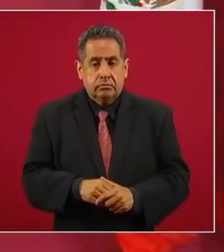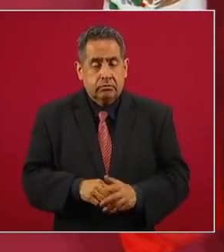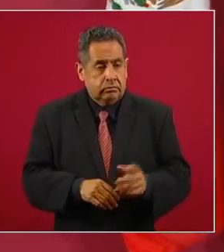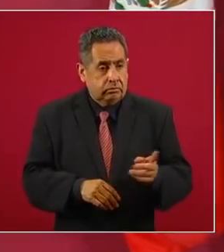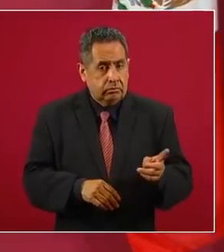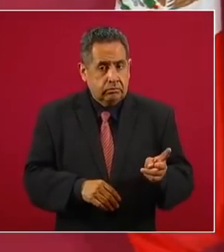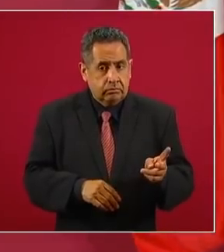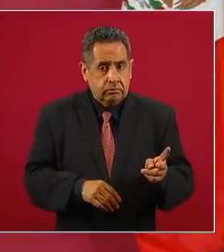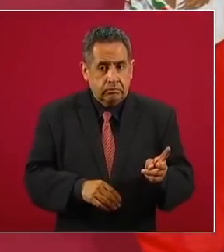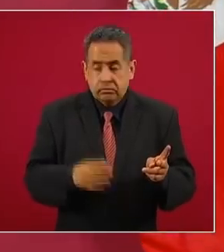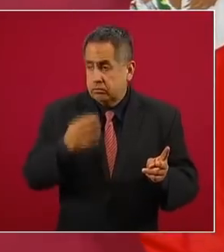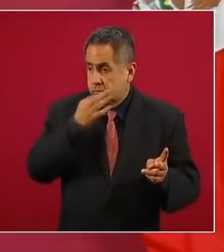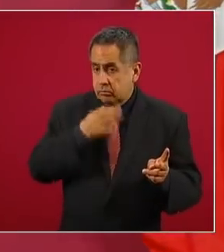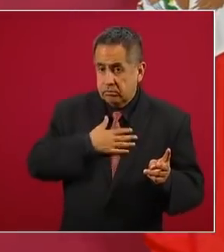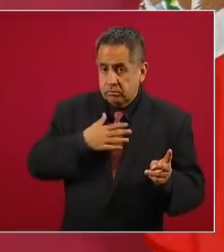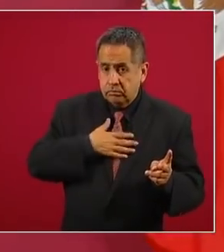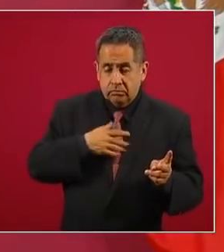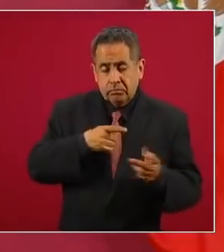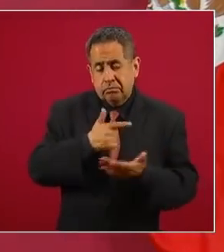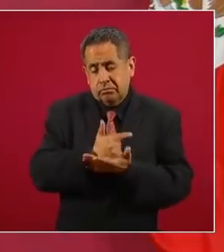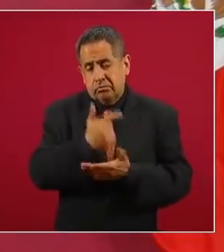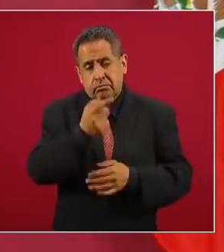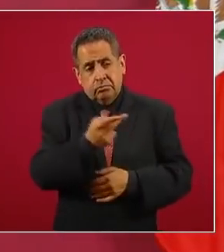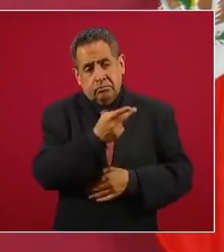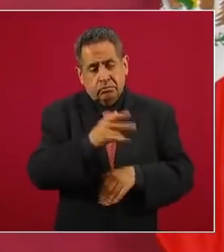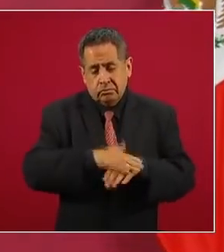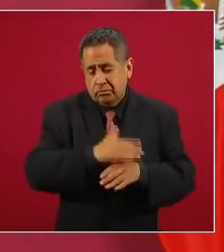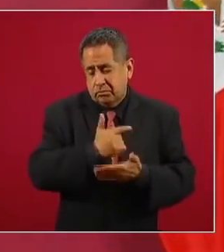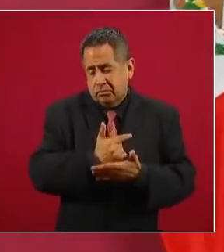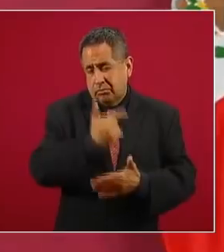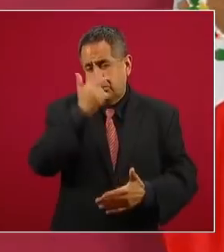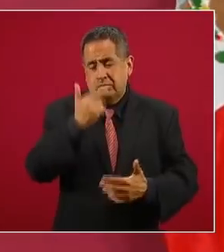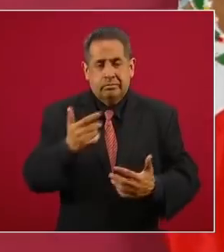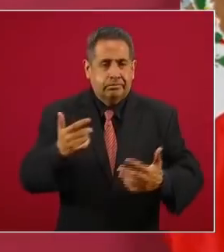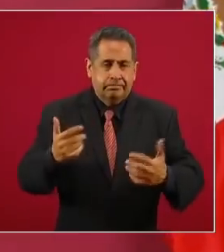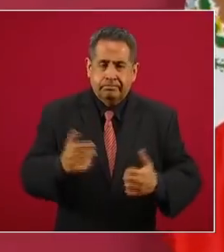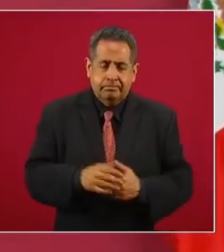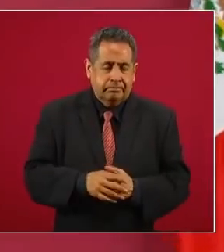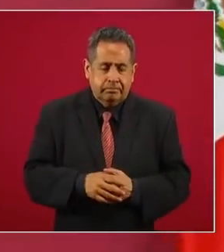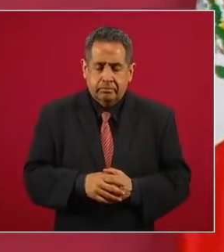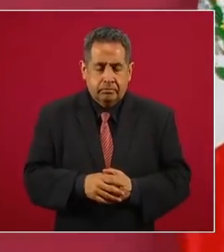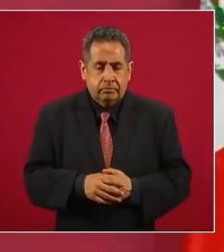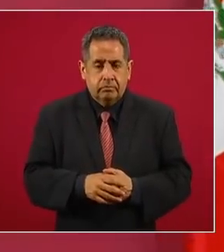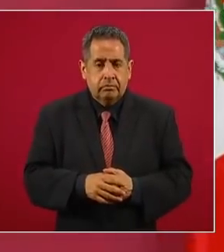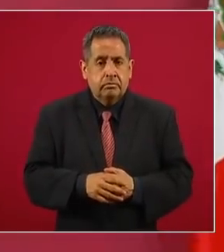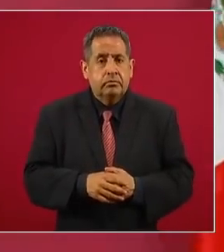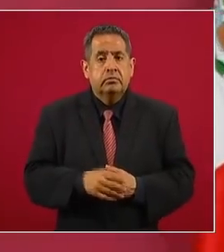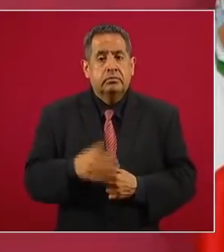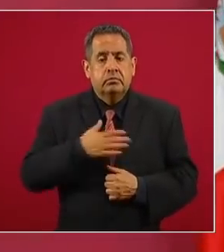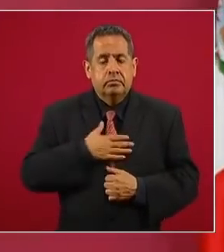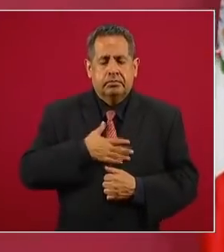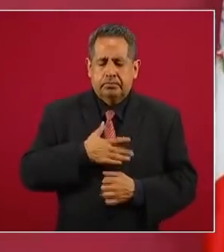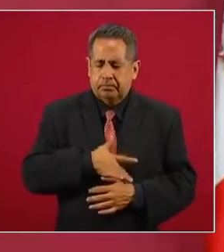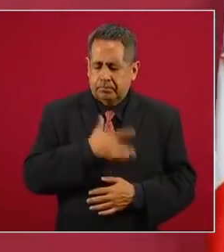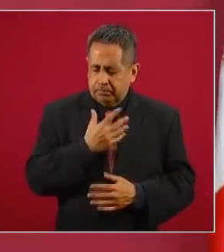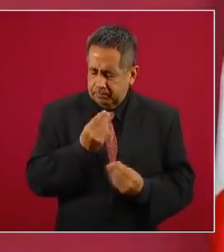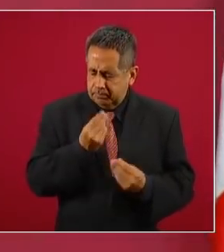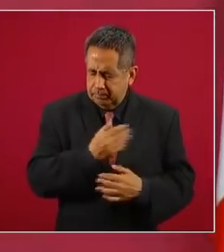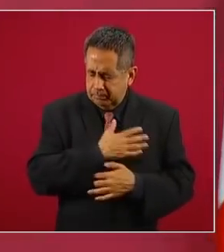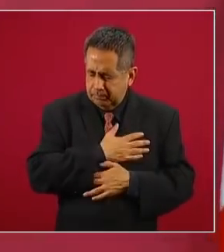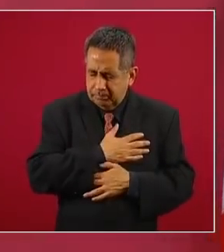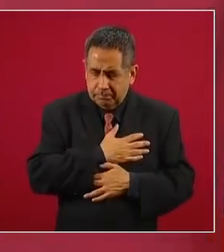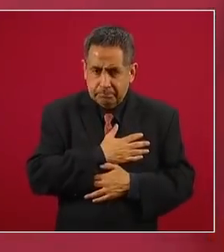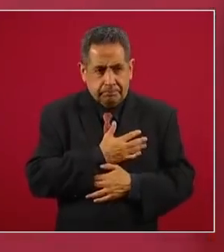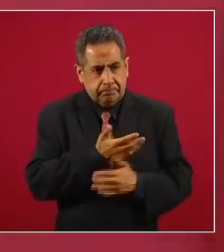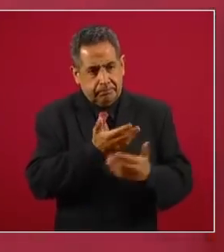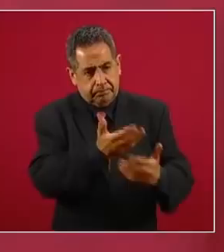nos dicen que mal los dos, mi pésame profundo